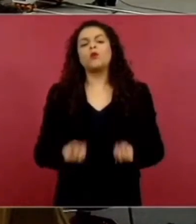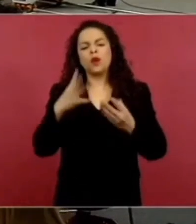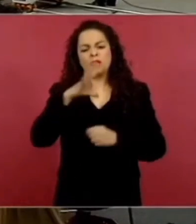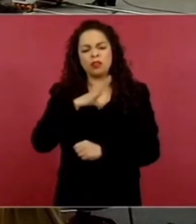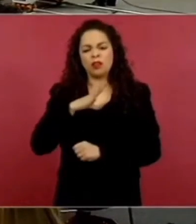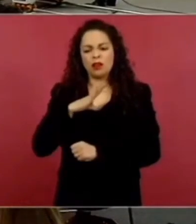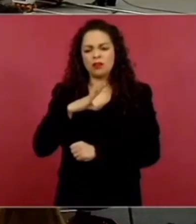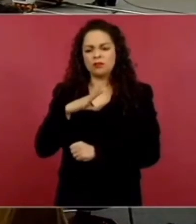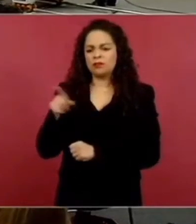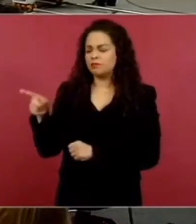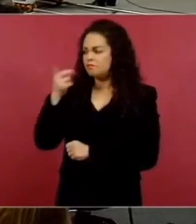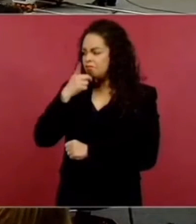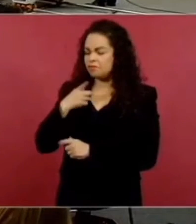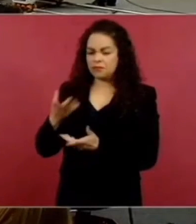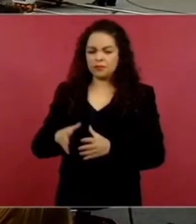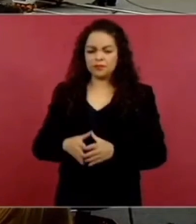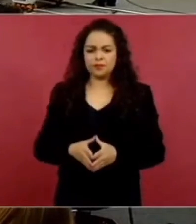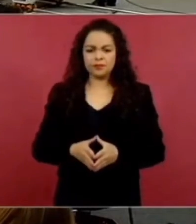Miren mientras le